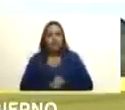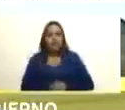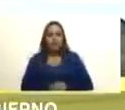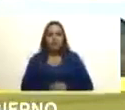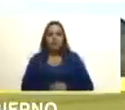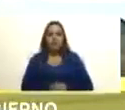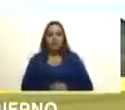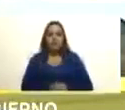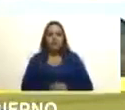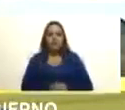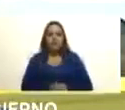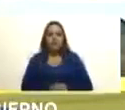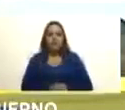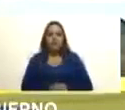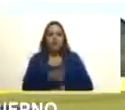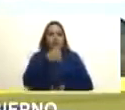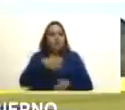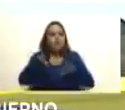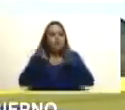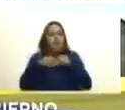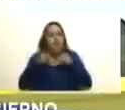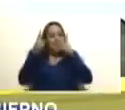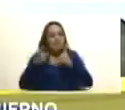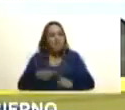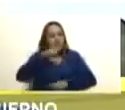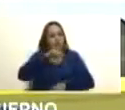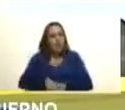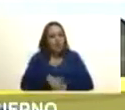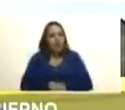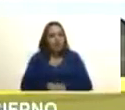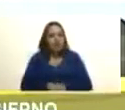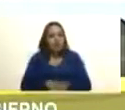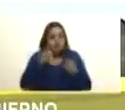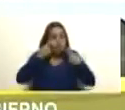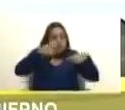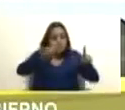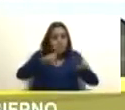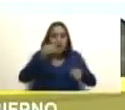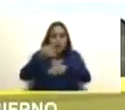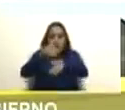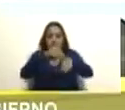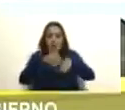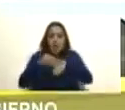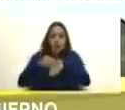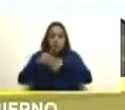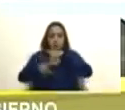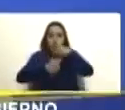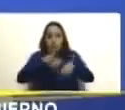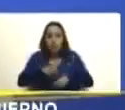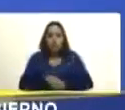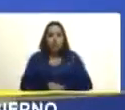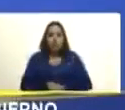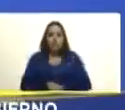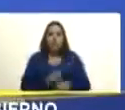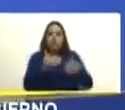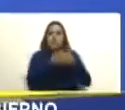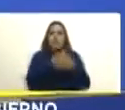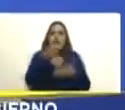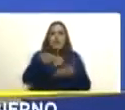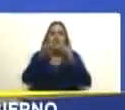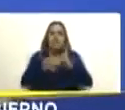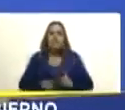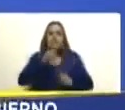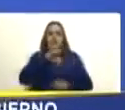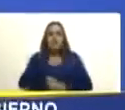y desconocer la posición histórica que se atrevan a convocar el referéndum para derogar esta decisión